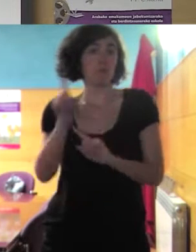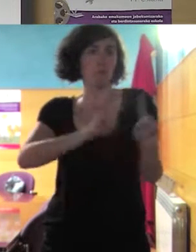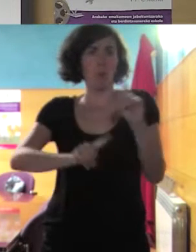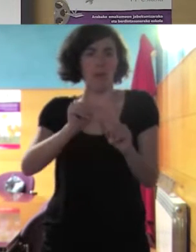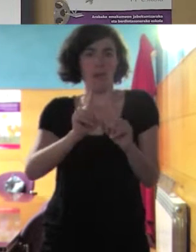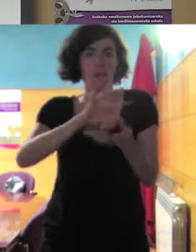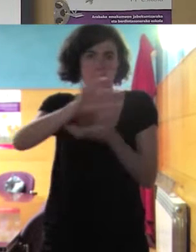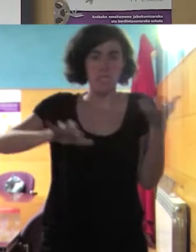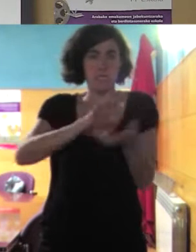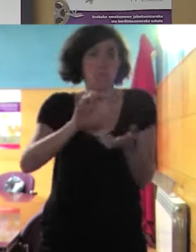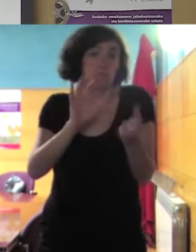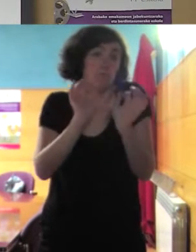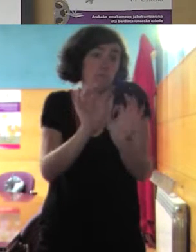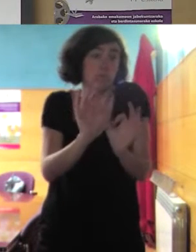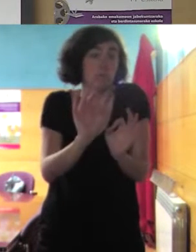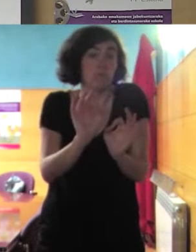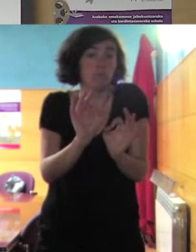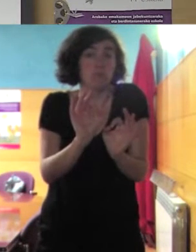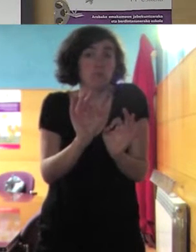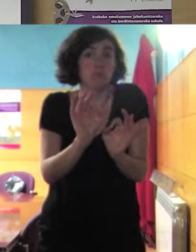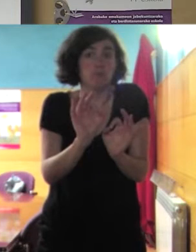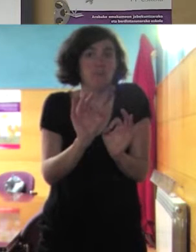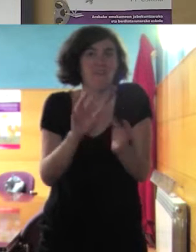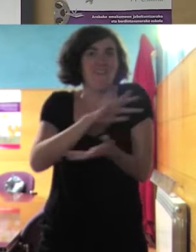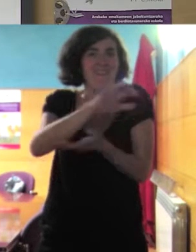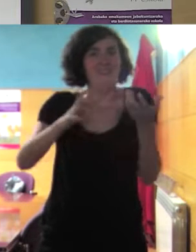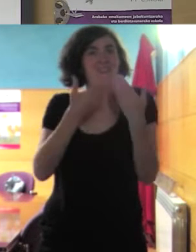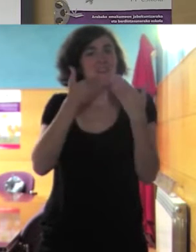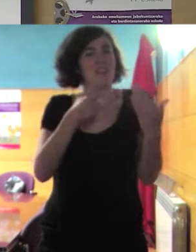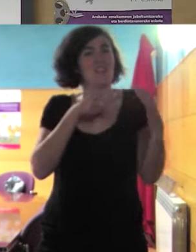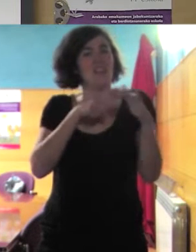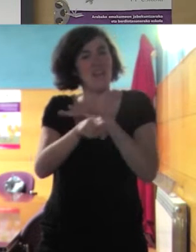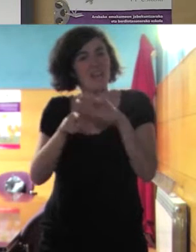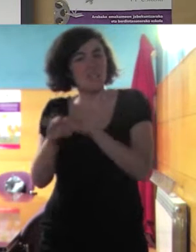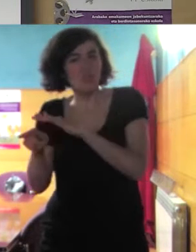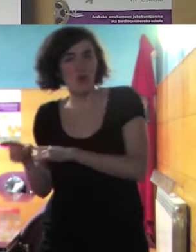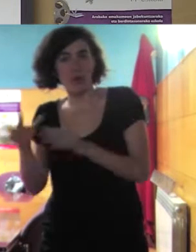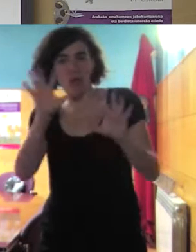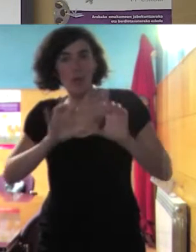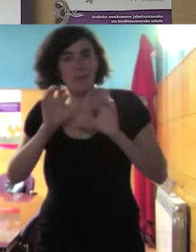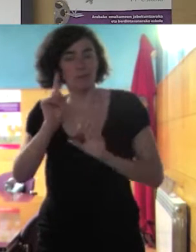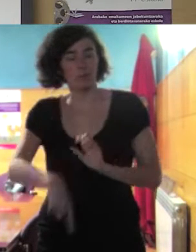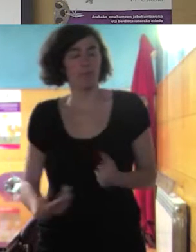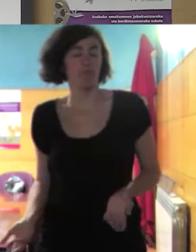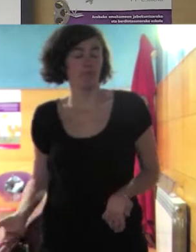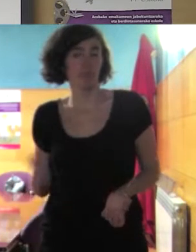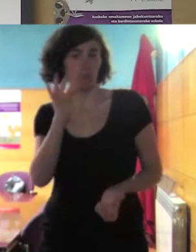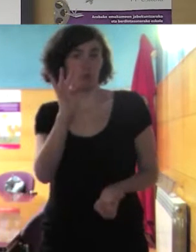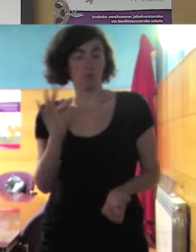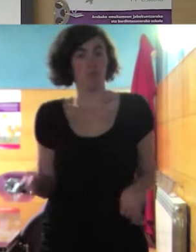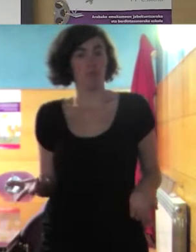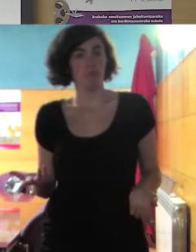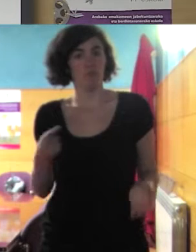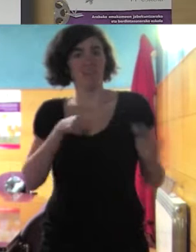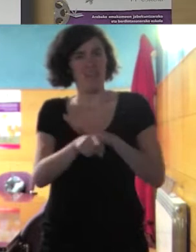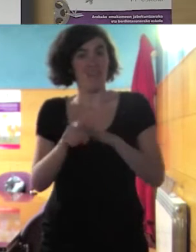primero porque no puede ser otra cosa y segundo para aprender a gestionar el conflicto ya dentro de la escuela y la gestión